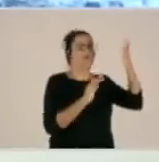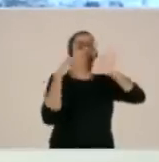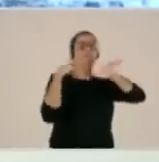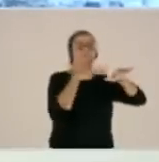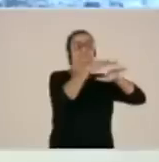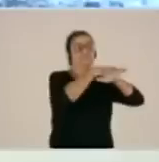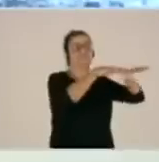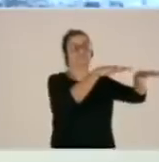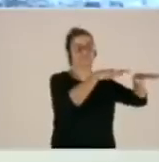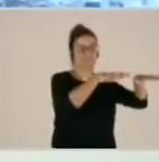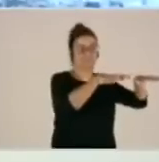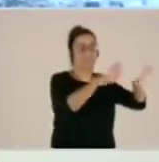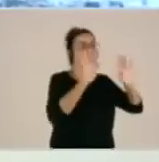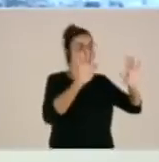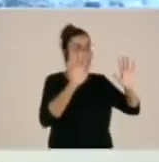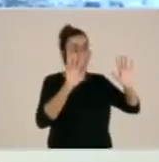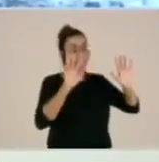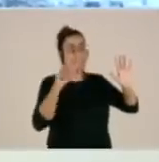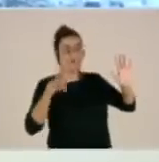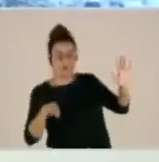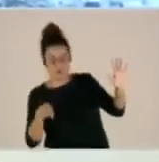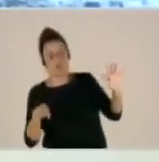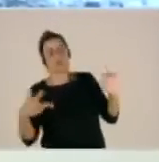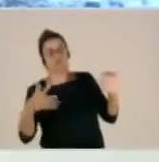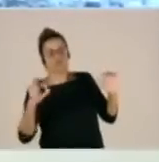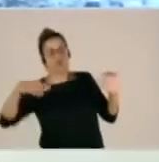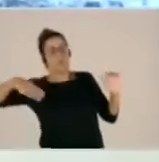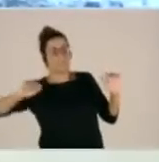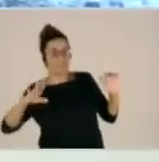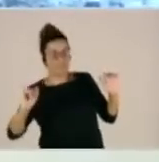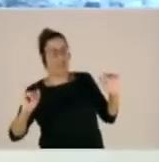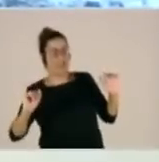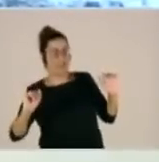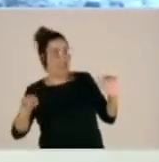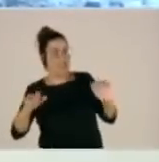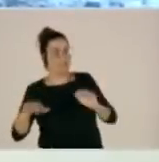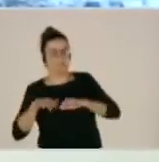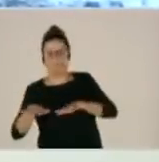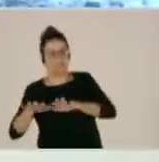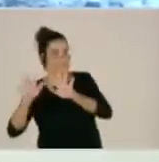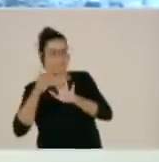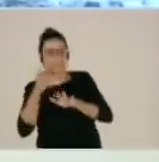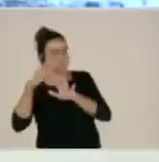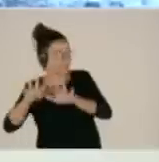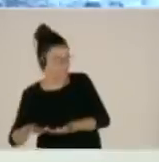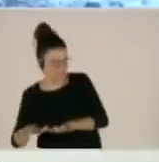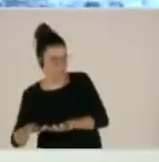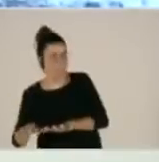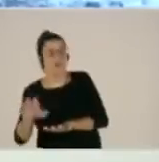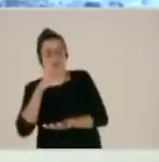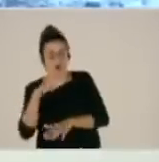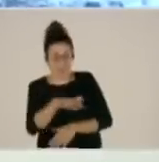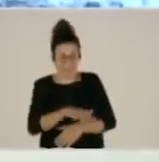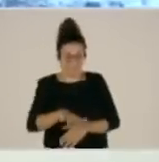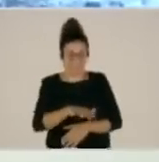hora ha habido un paso del Picocho Marcial a esta zona que se nos abre justo en la cabecera del pueblo de